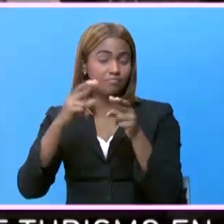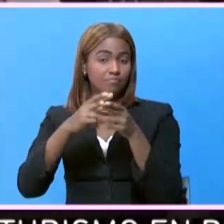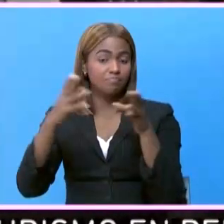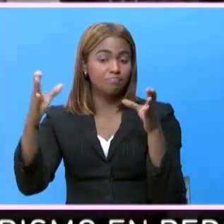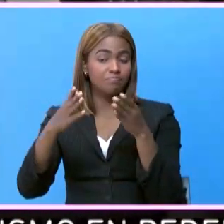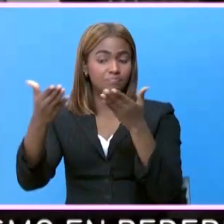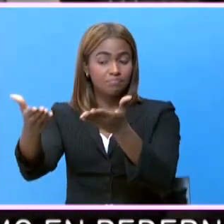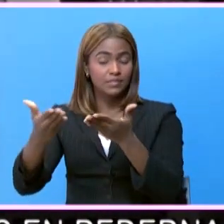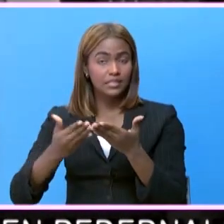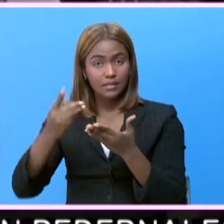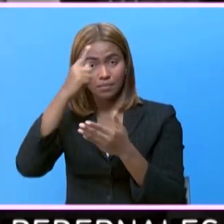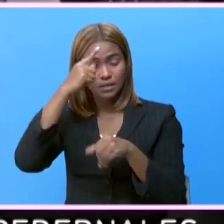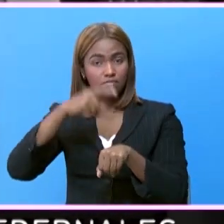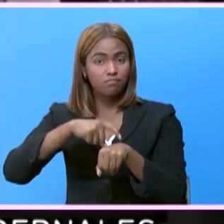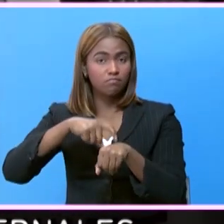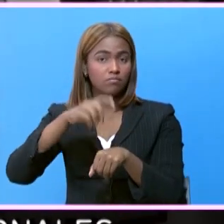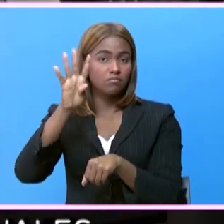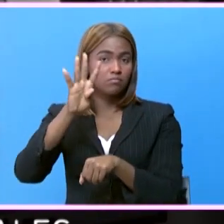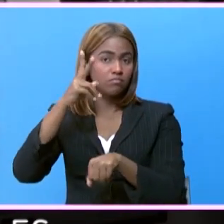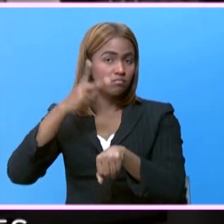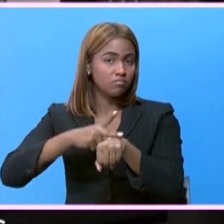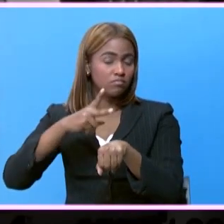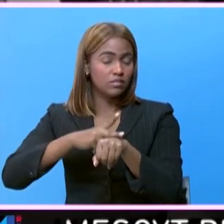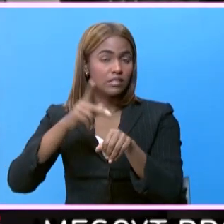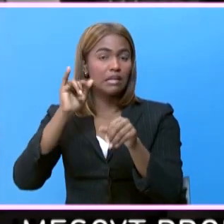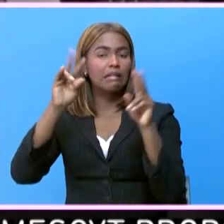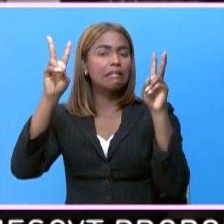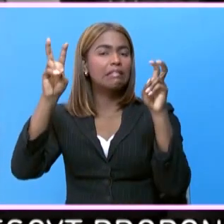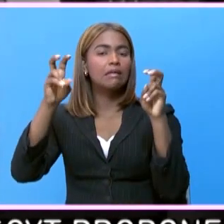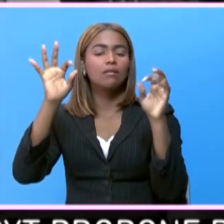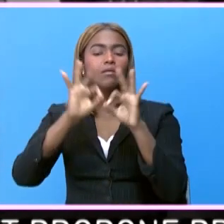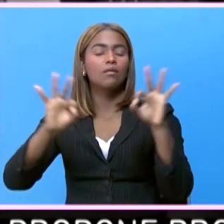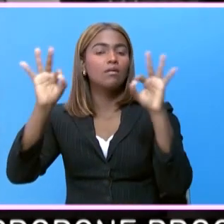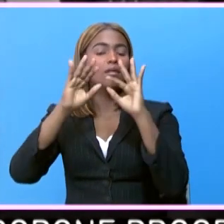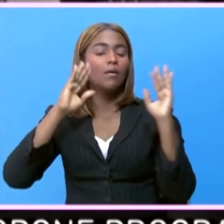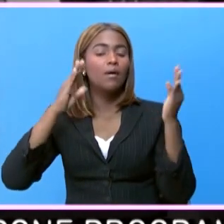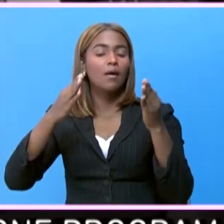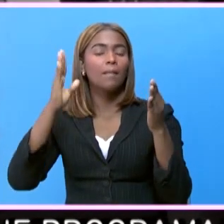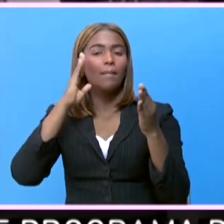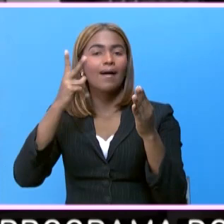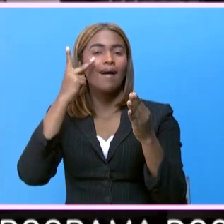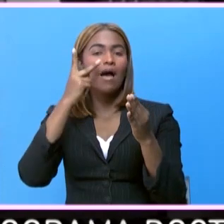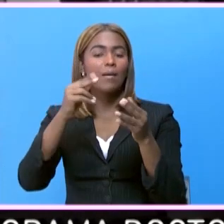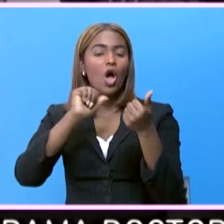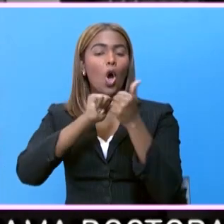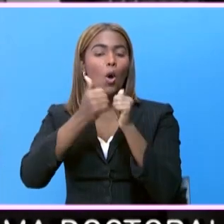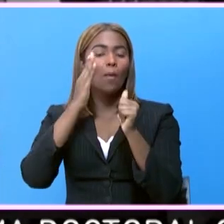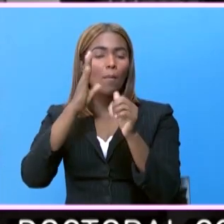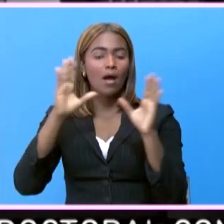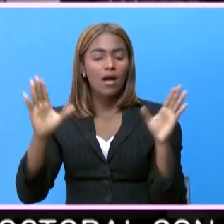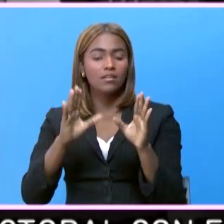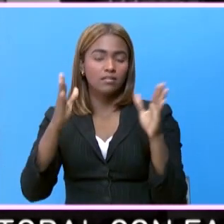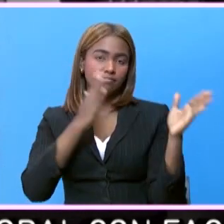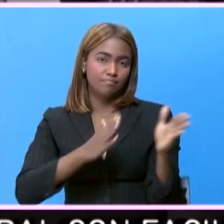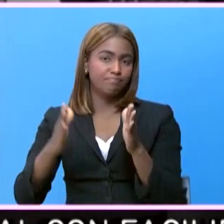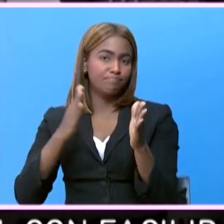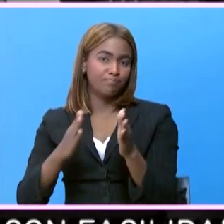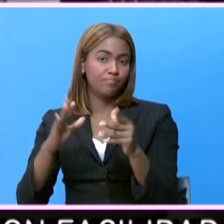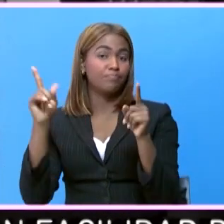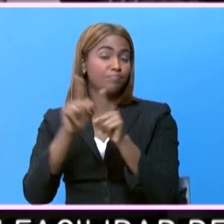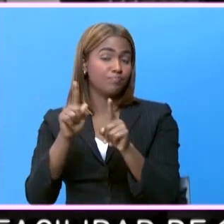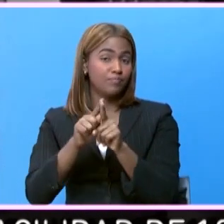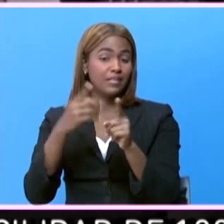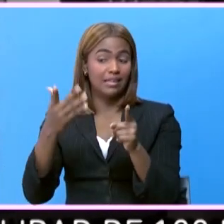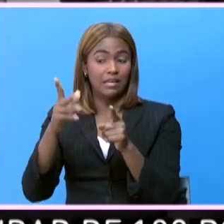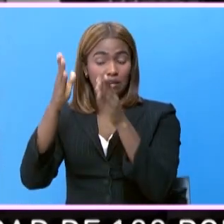fue convocado para las 4 de la tarde y el tema principal sería la metodología a seguir en el proceso. Además